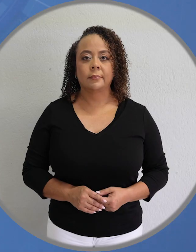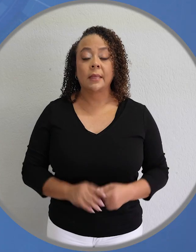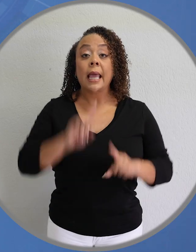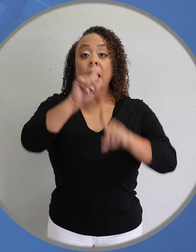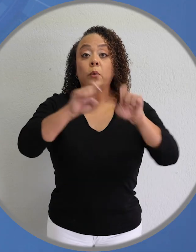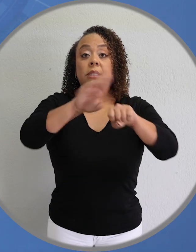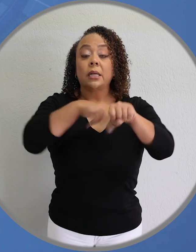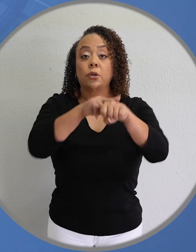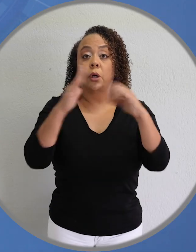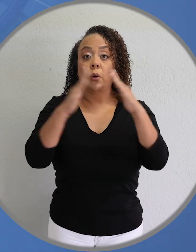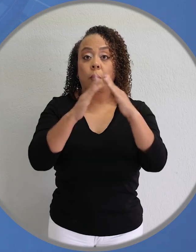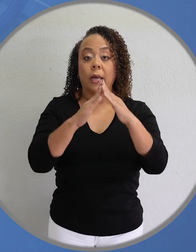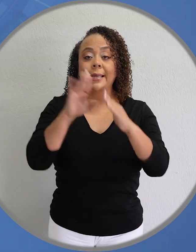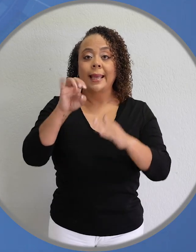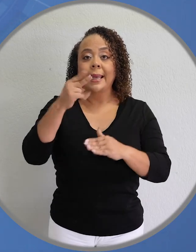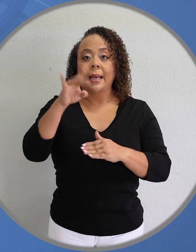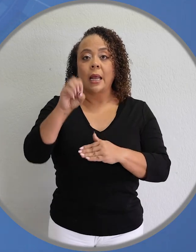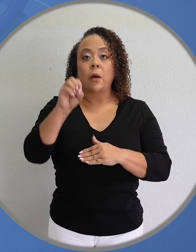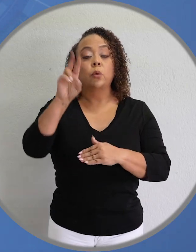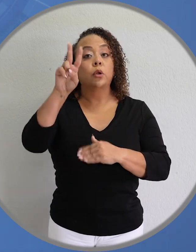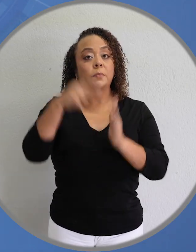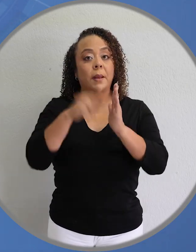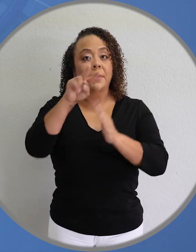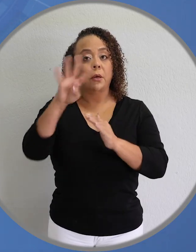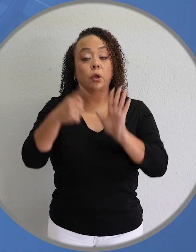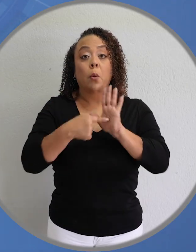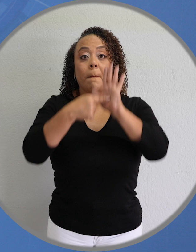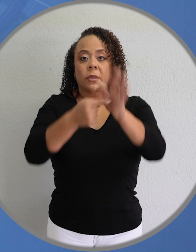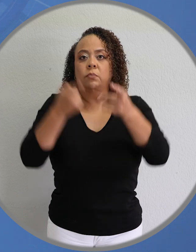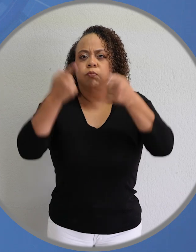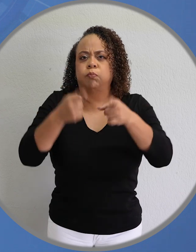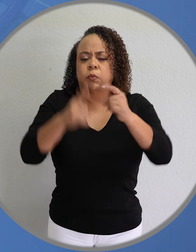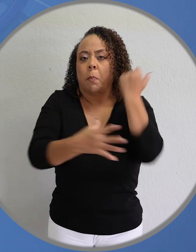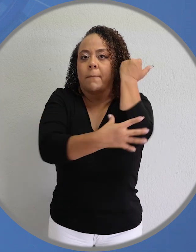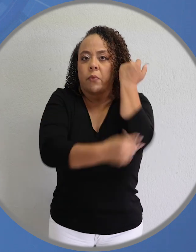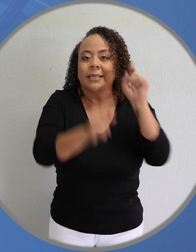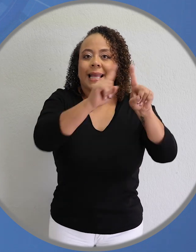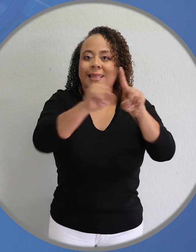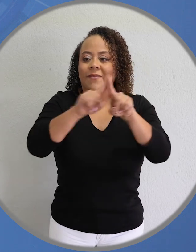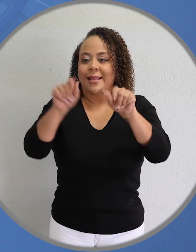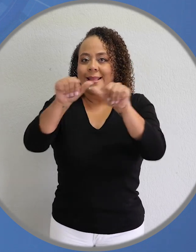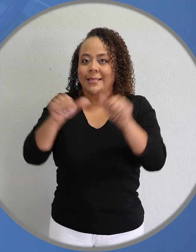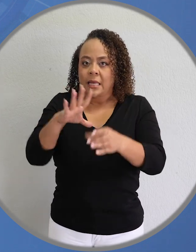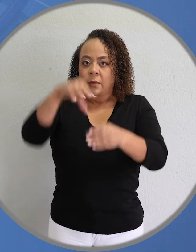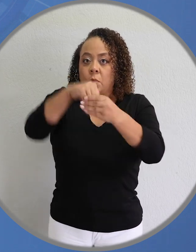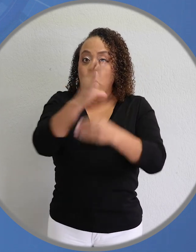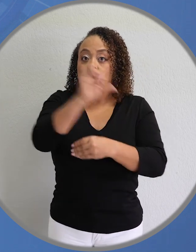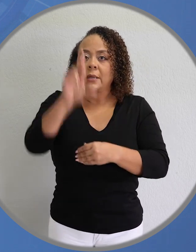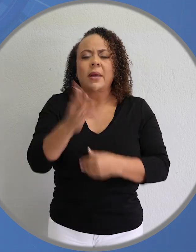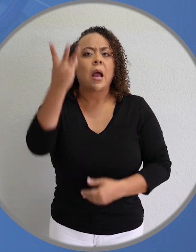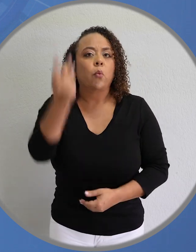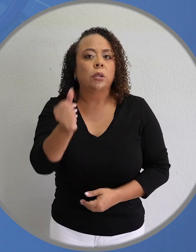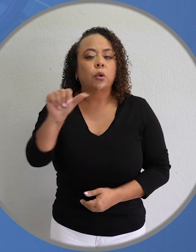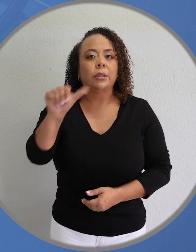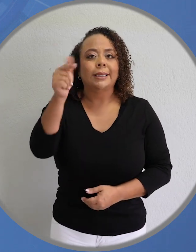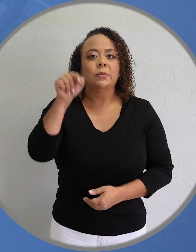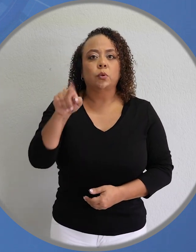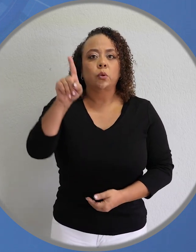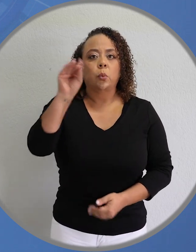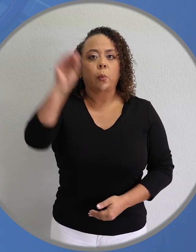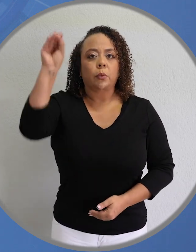La encuesta nacional de hogares en AOS 2024 muestra que la incidencia de la pobreza multidimensional en Costa Rica es de 10